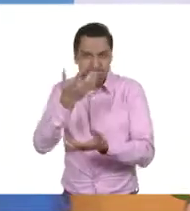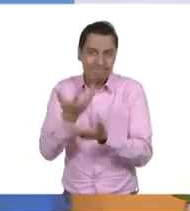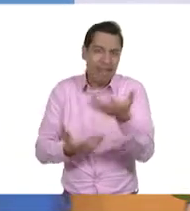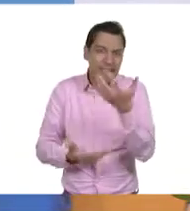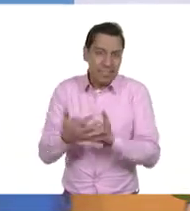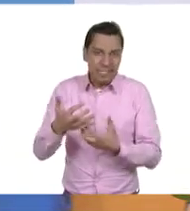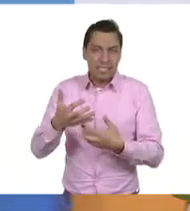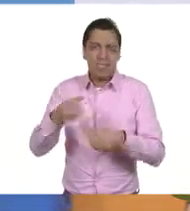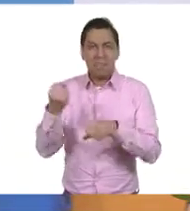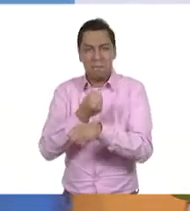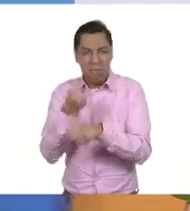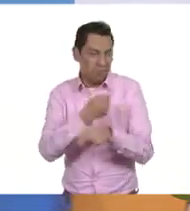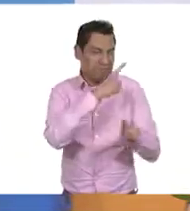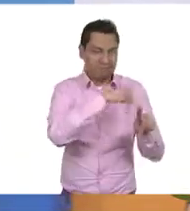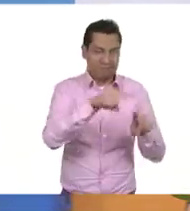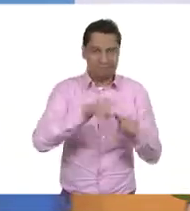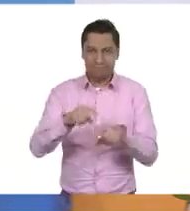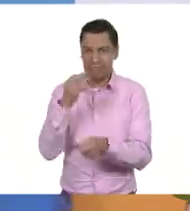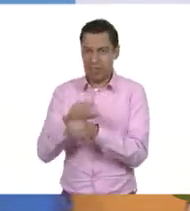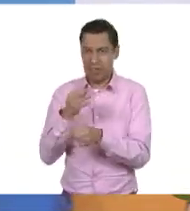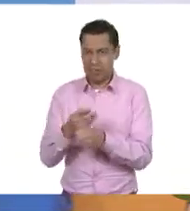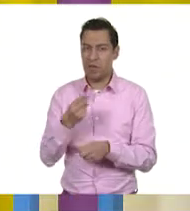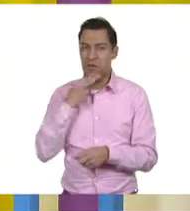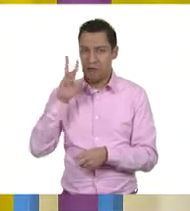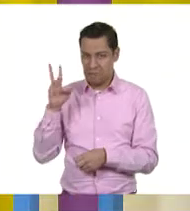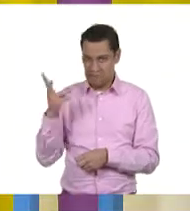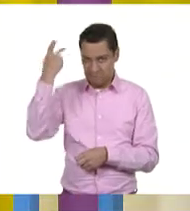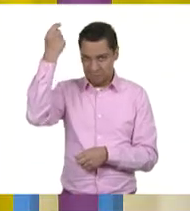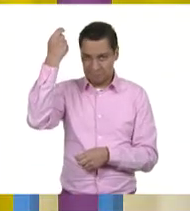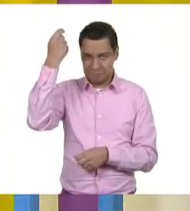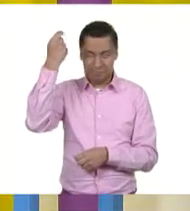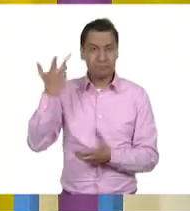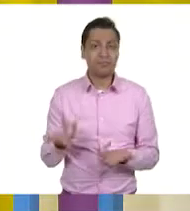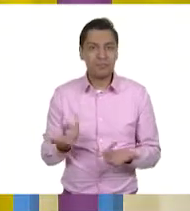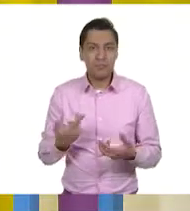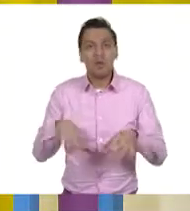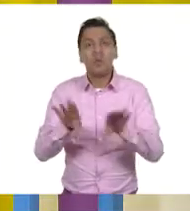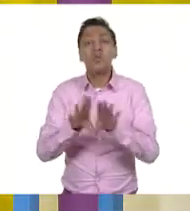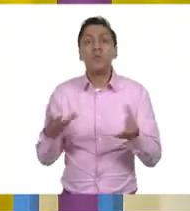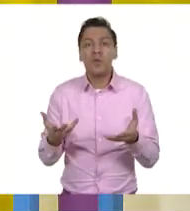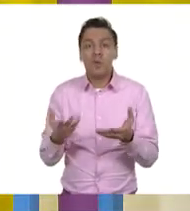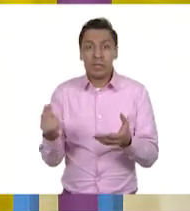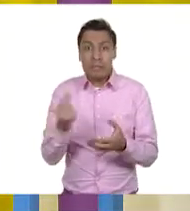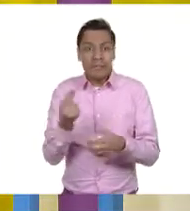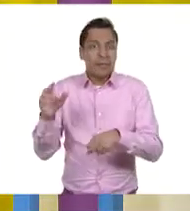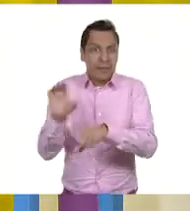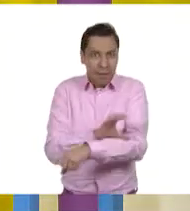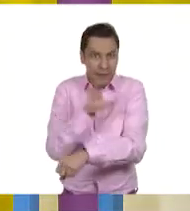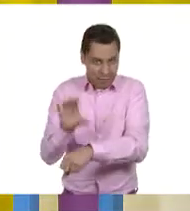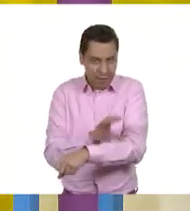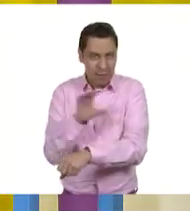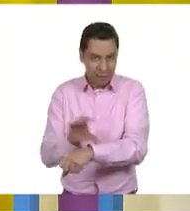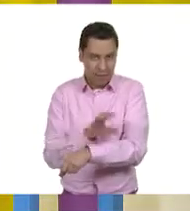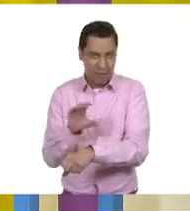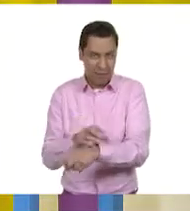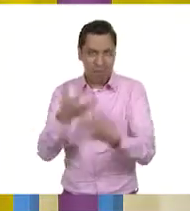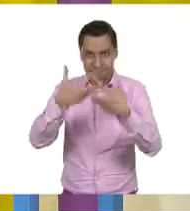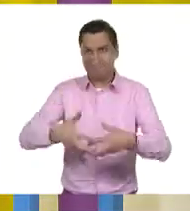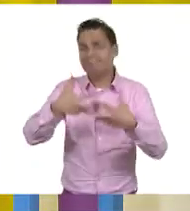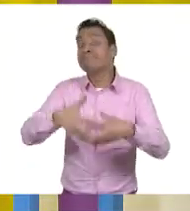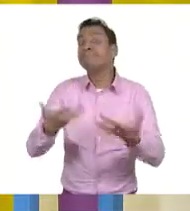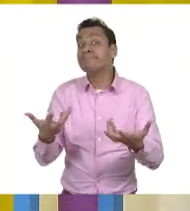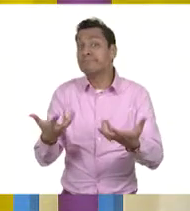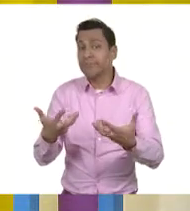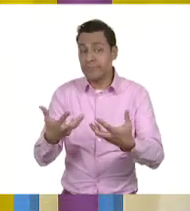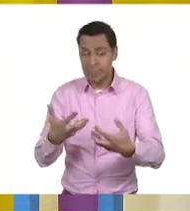los tenis. Que hoy tienen una gran tecnología, además. Y estábamos viendo también que para hacerlos necesitamos energía. Sí. ¿Será un